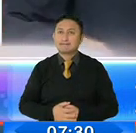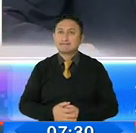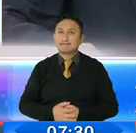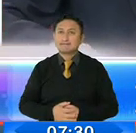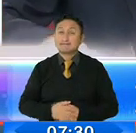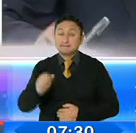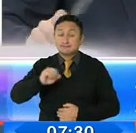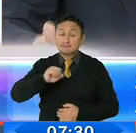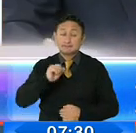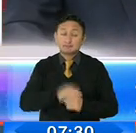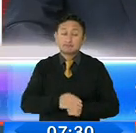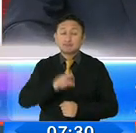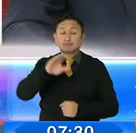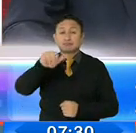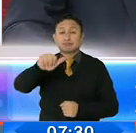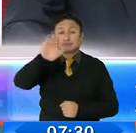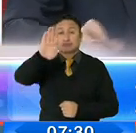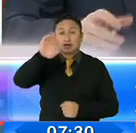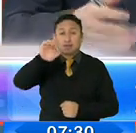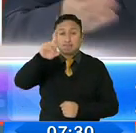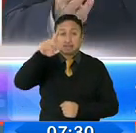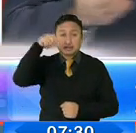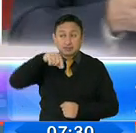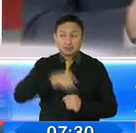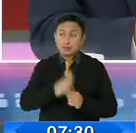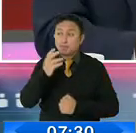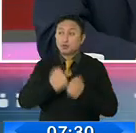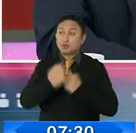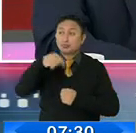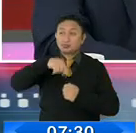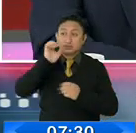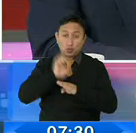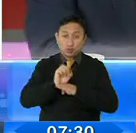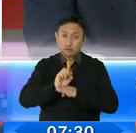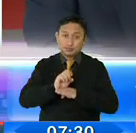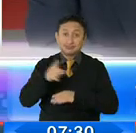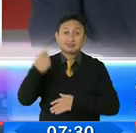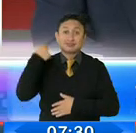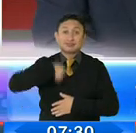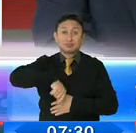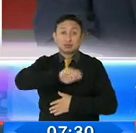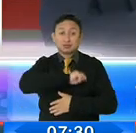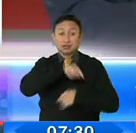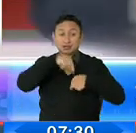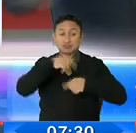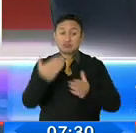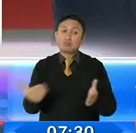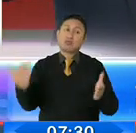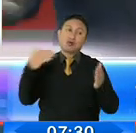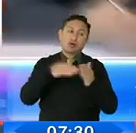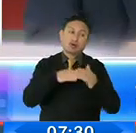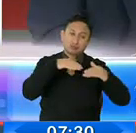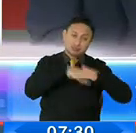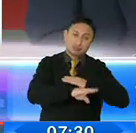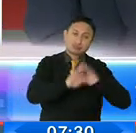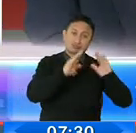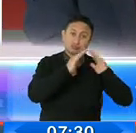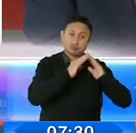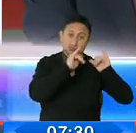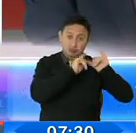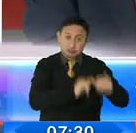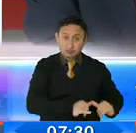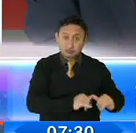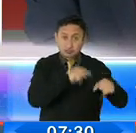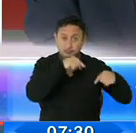sin duda, señor Abad, el problema no solamente es en Ecuador. Este fin de semana España tuvo que volver a poner en confinamiento